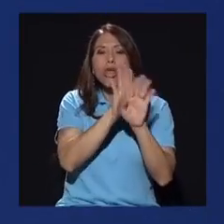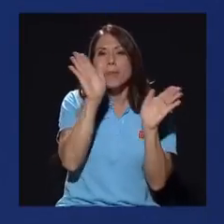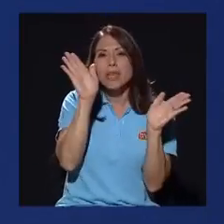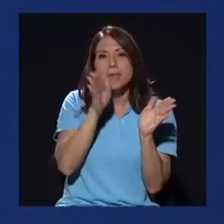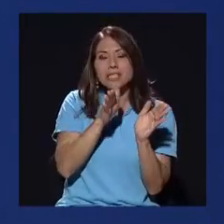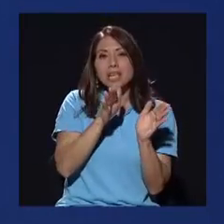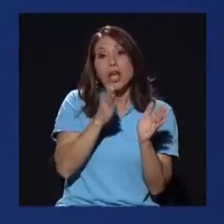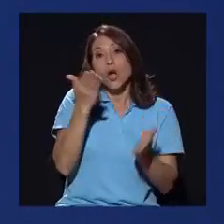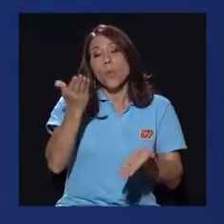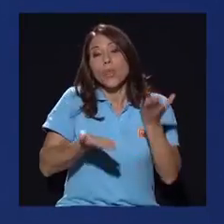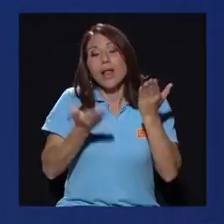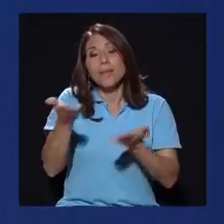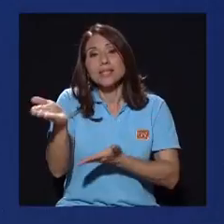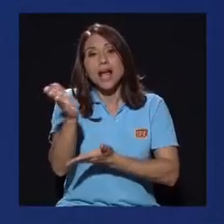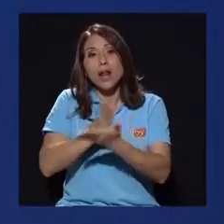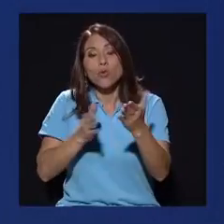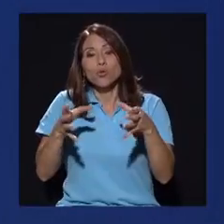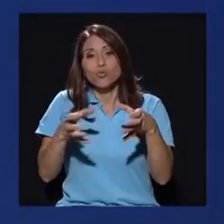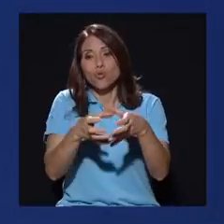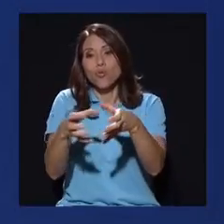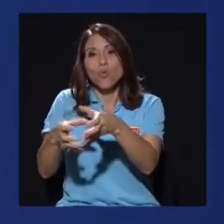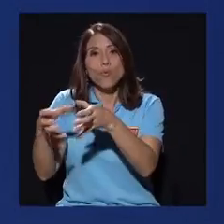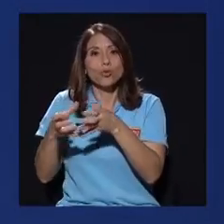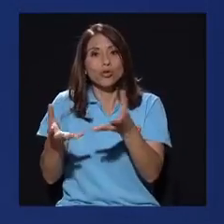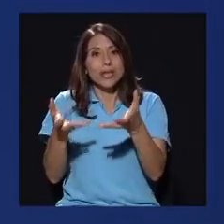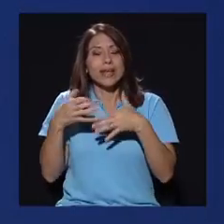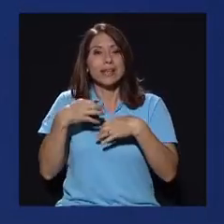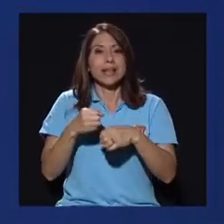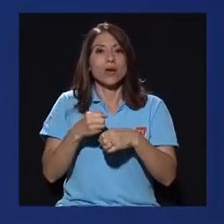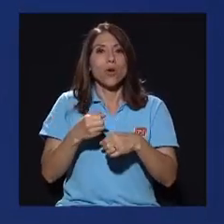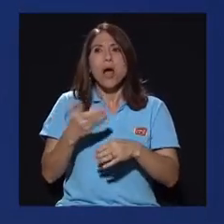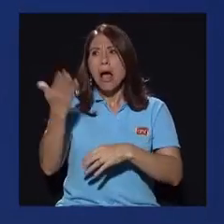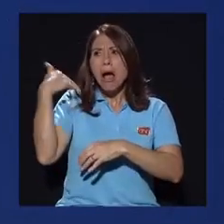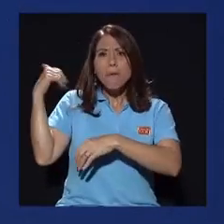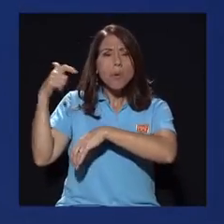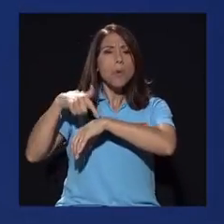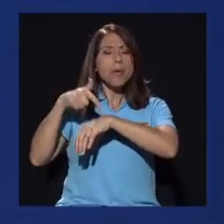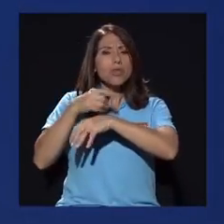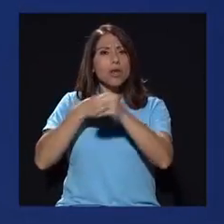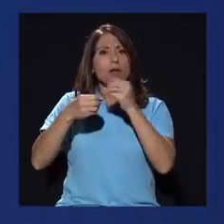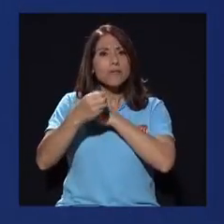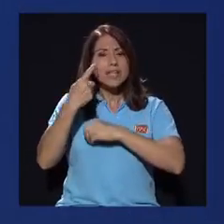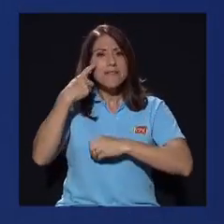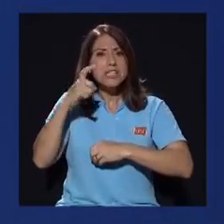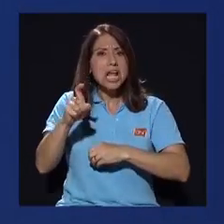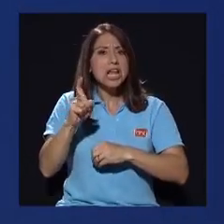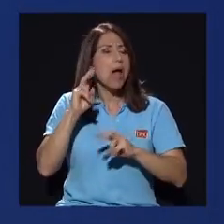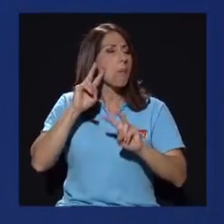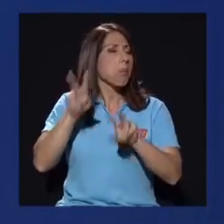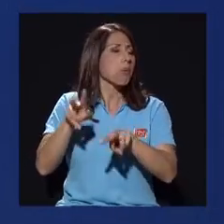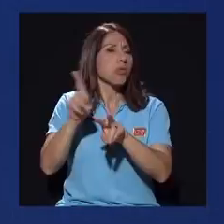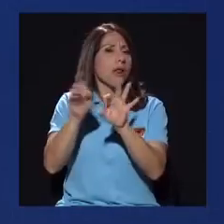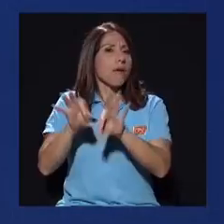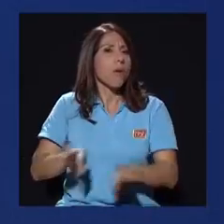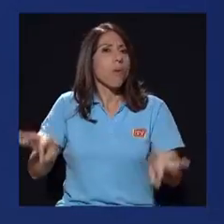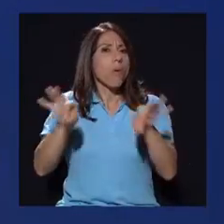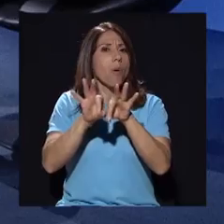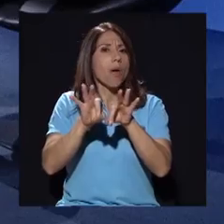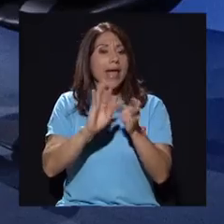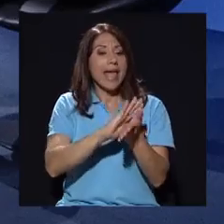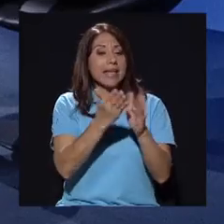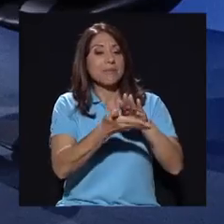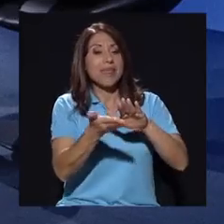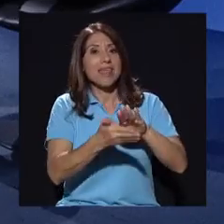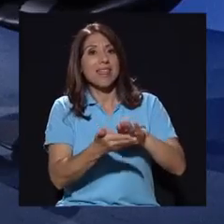sectores, ¿verdad? No sé, en algún momento la Fiscalía no le daba importancia a este caso, se habían desestimado los únicos expedientes que estaban abiertos